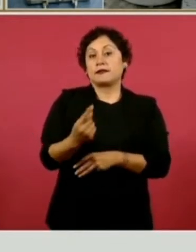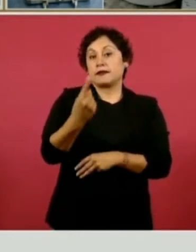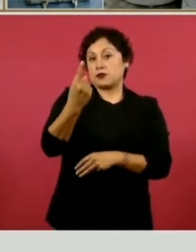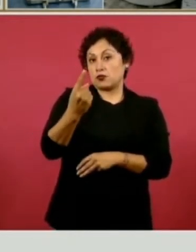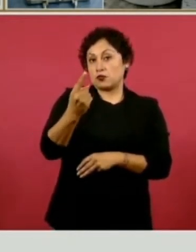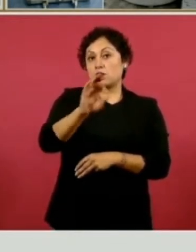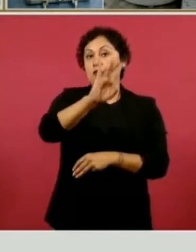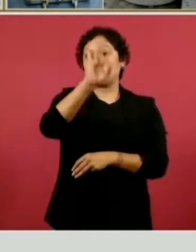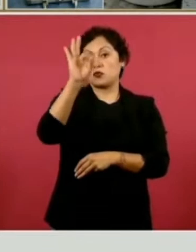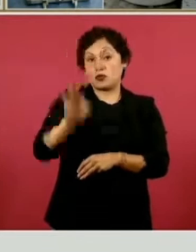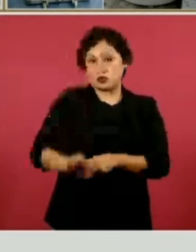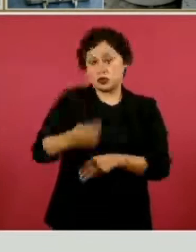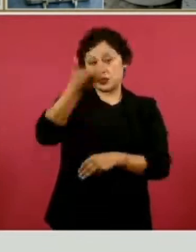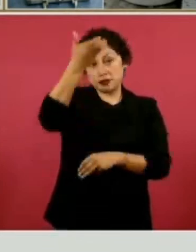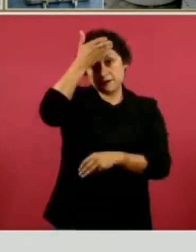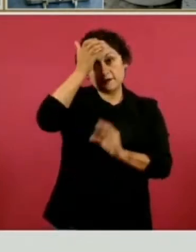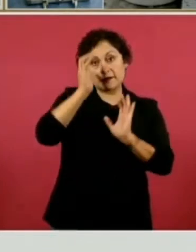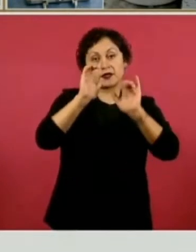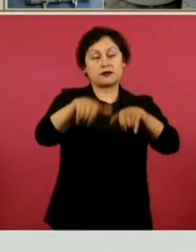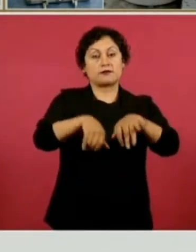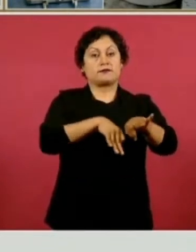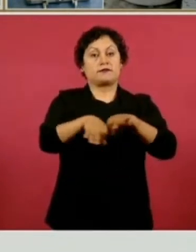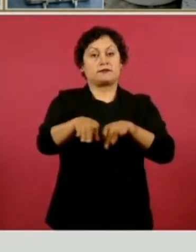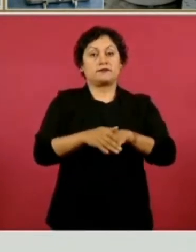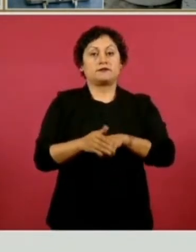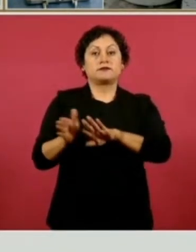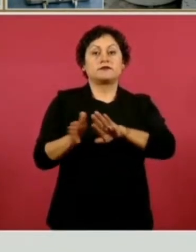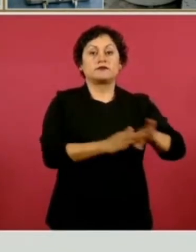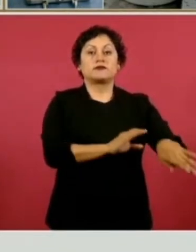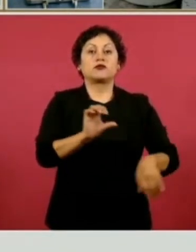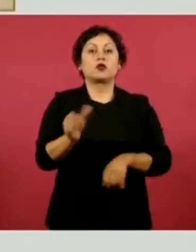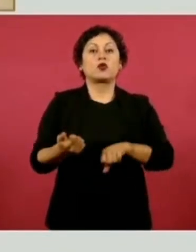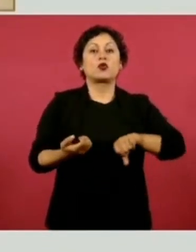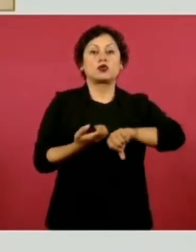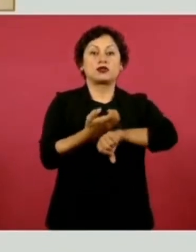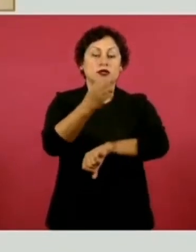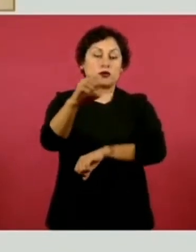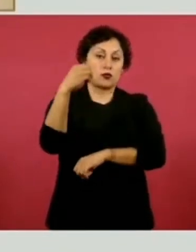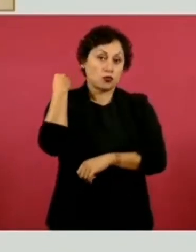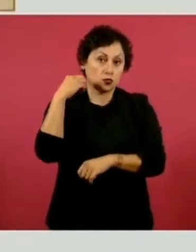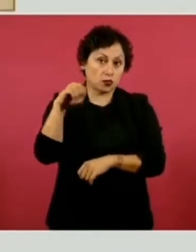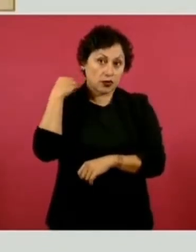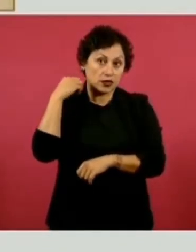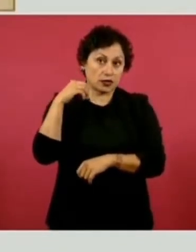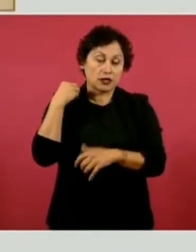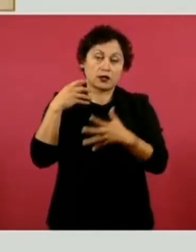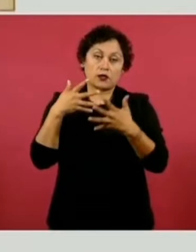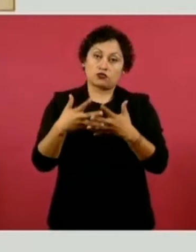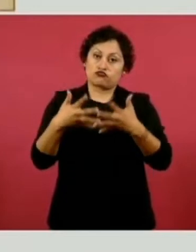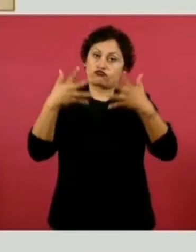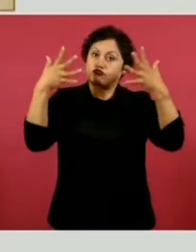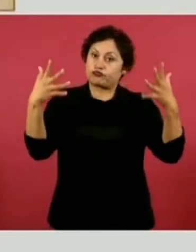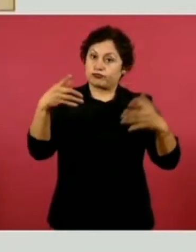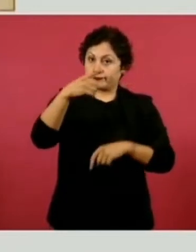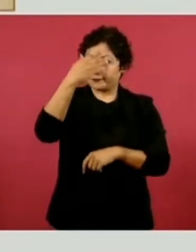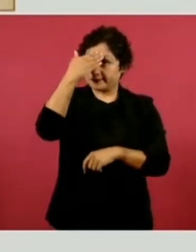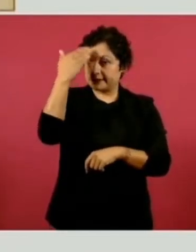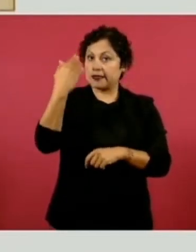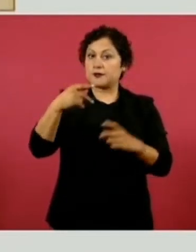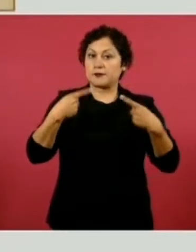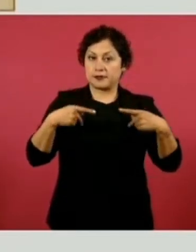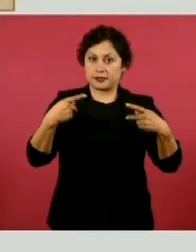contratación del personal de enfermería. En Oaxaca, otro de los grandes estados, no sólo en su población, también en su